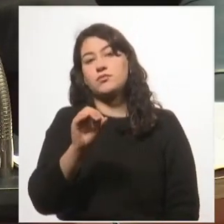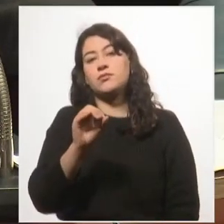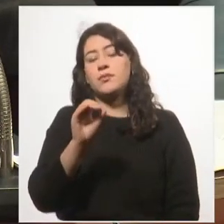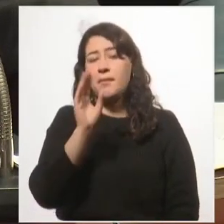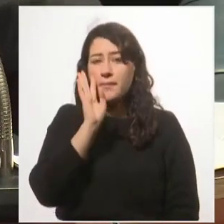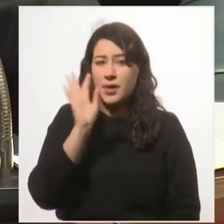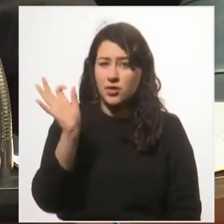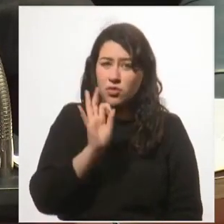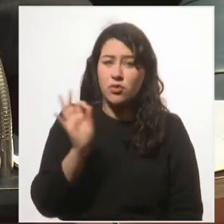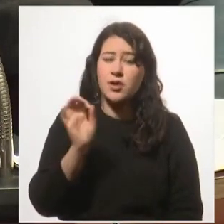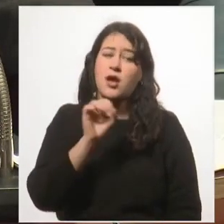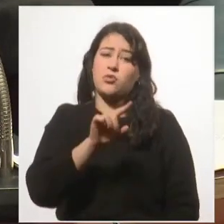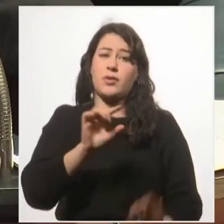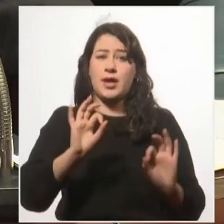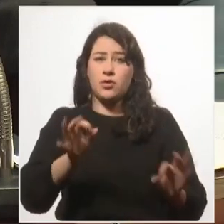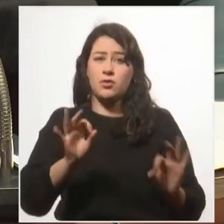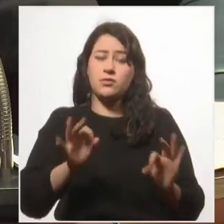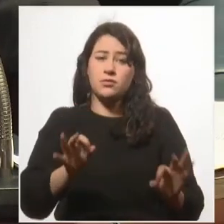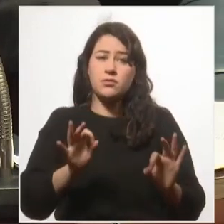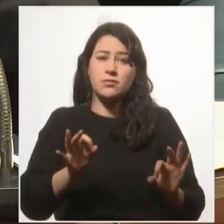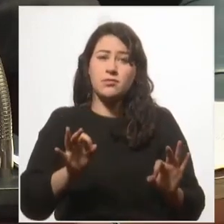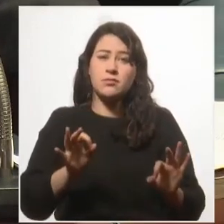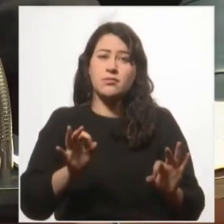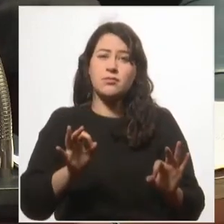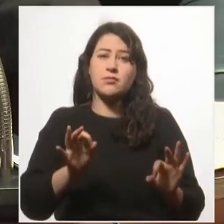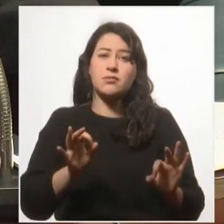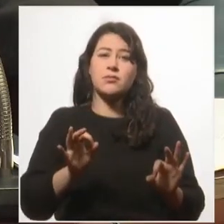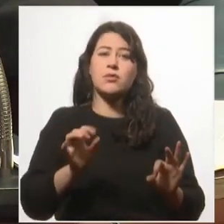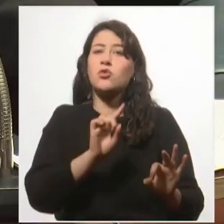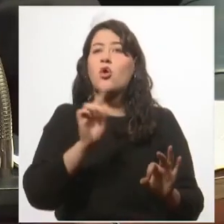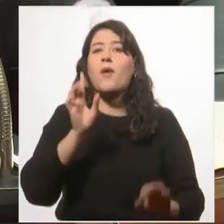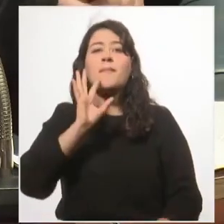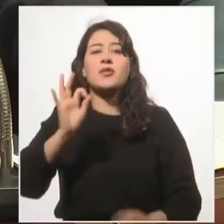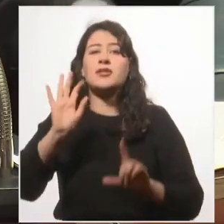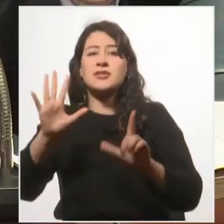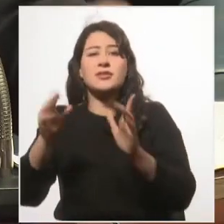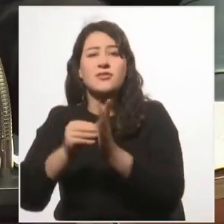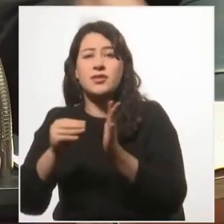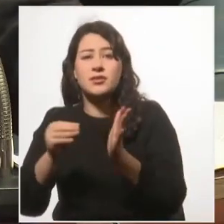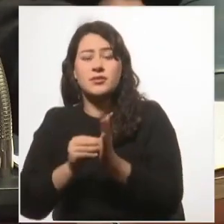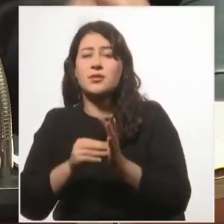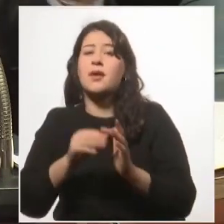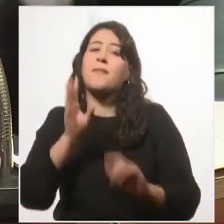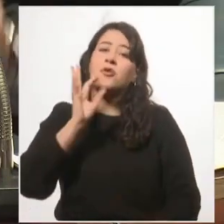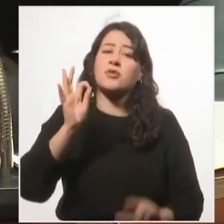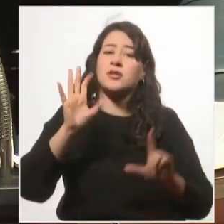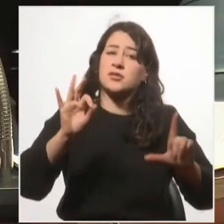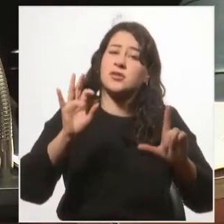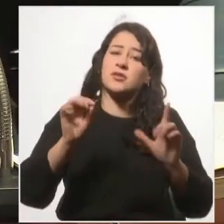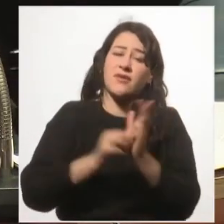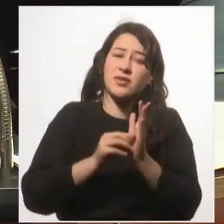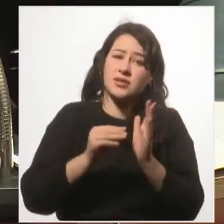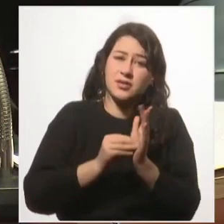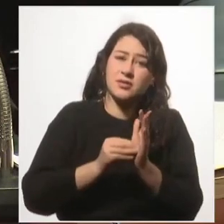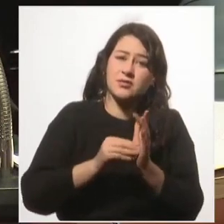perdona a tu hermano, no lo perdonas siete veces, perdónale a setenta veces siete.